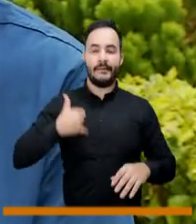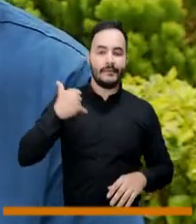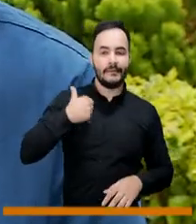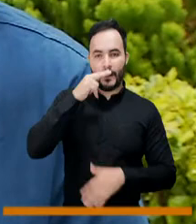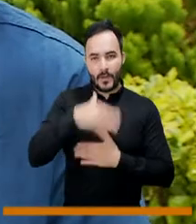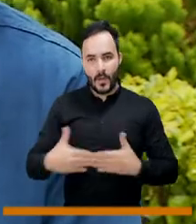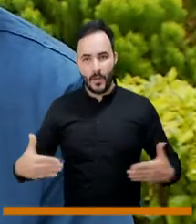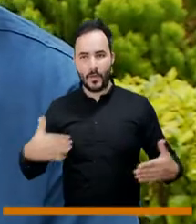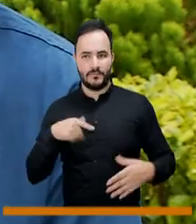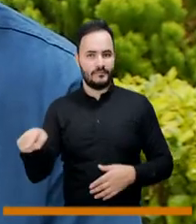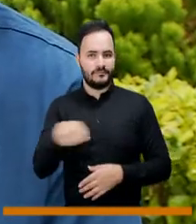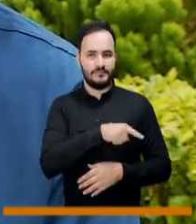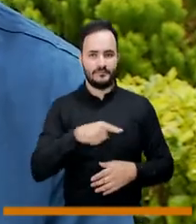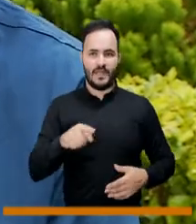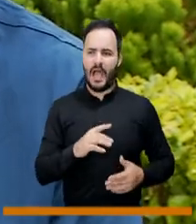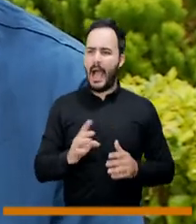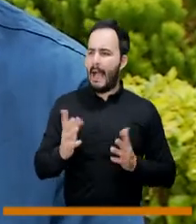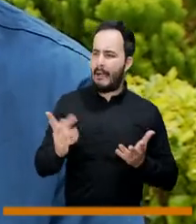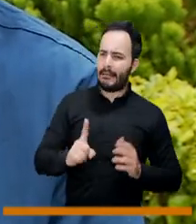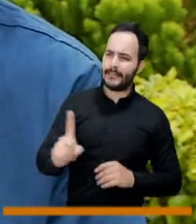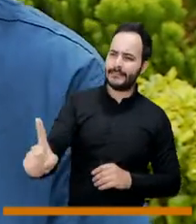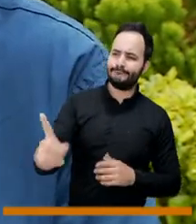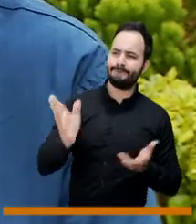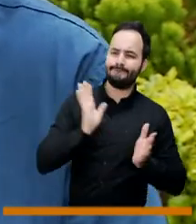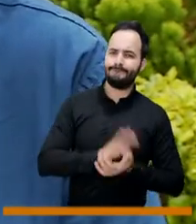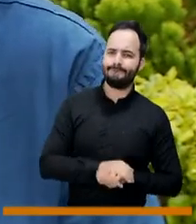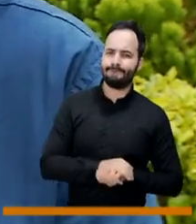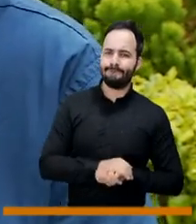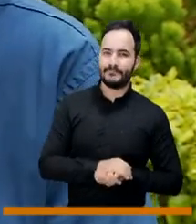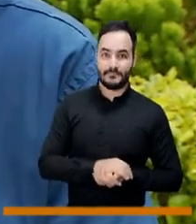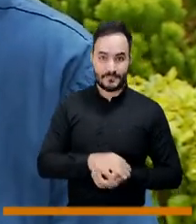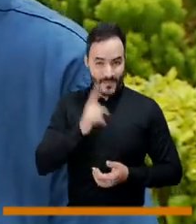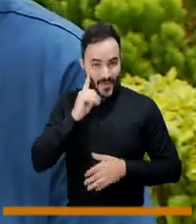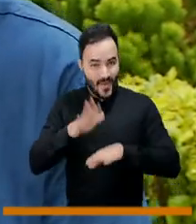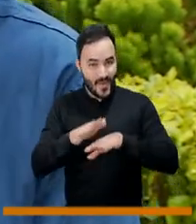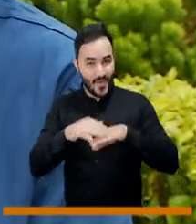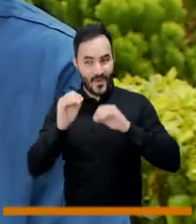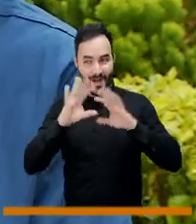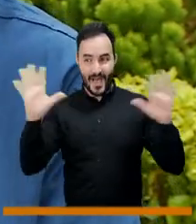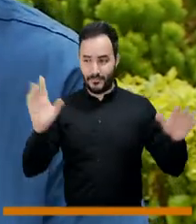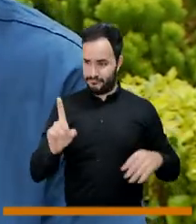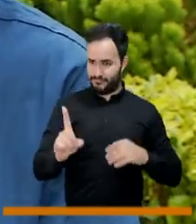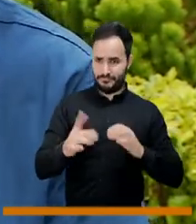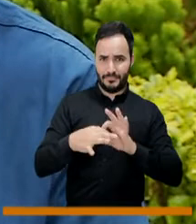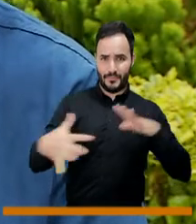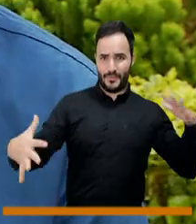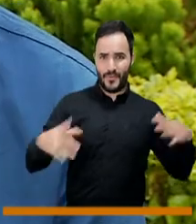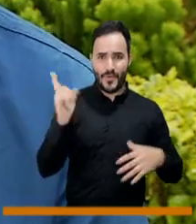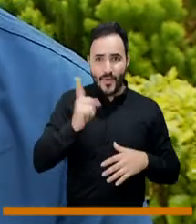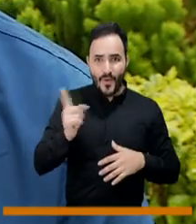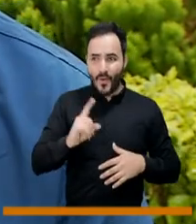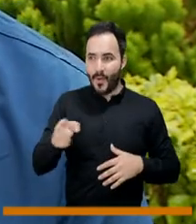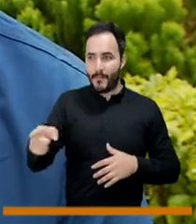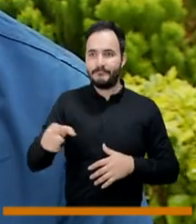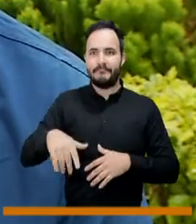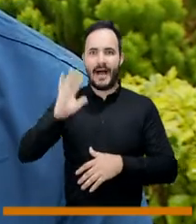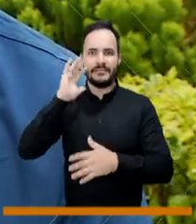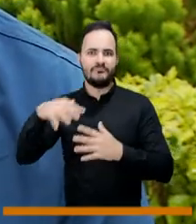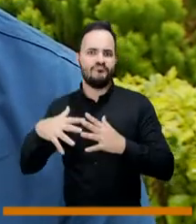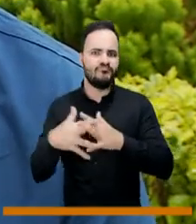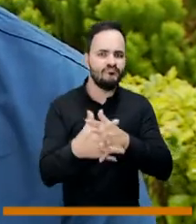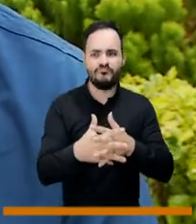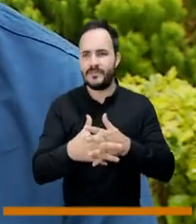jóvenes, nuestros niños, nuestras niñas están aislados. No, al revés, están más conectados de lo que nosotros podemos